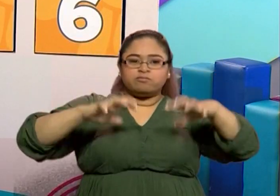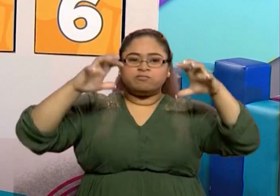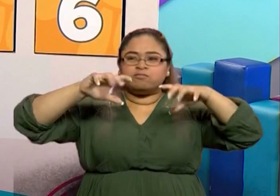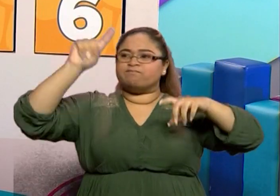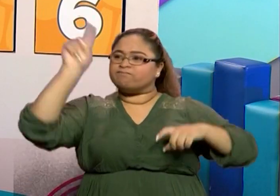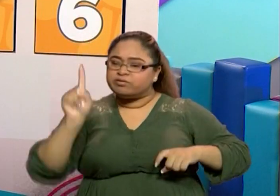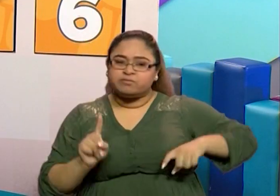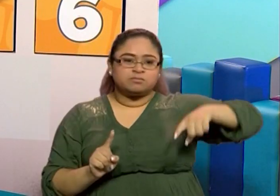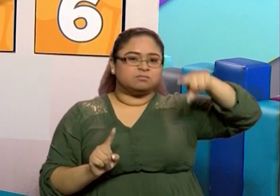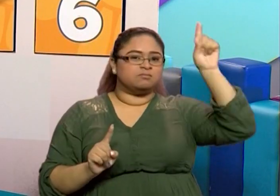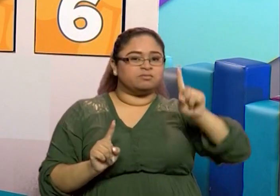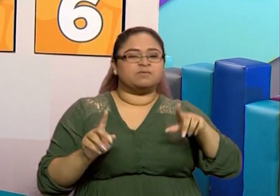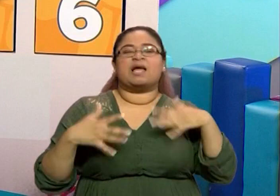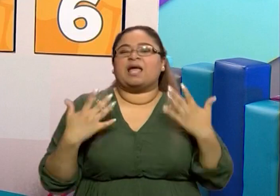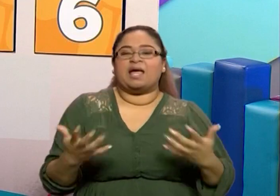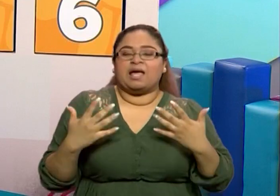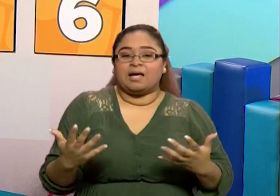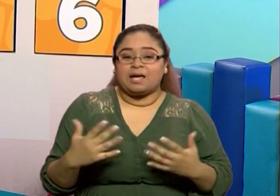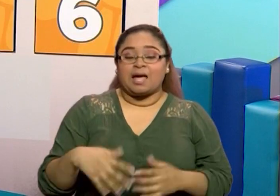¿Qué fenómeno es?